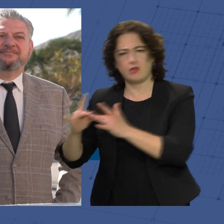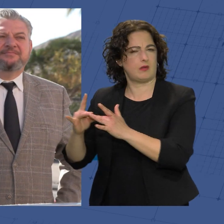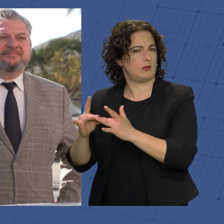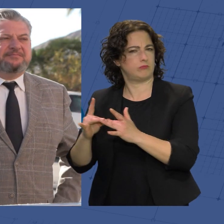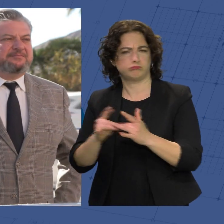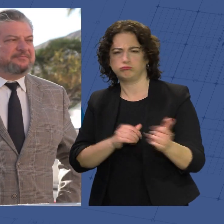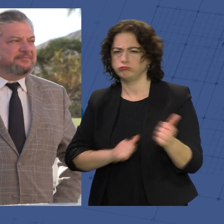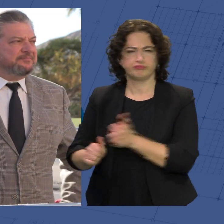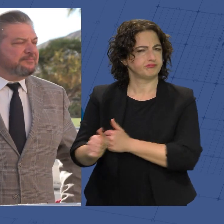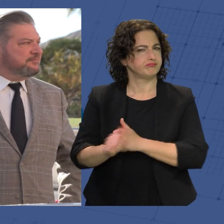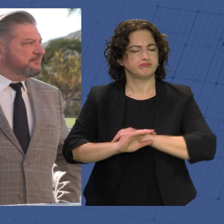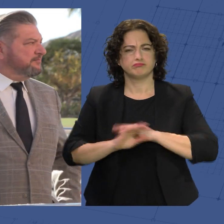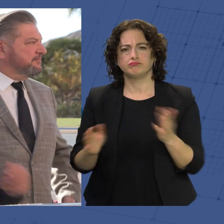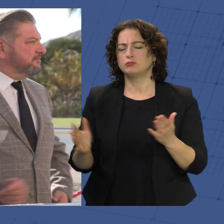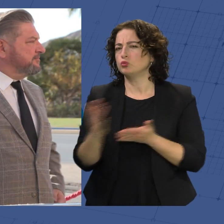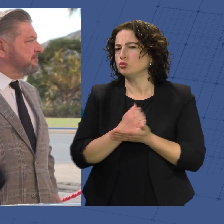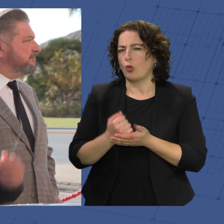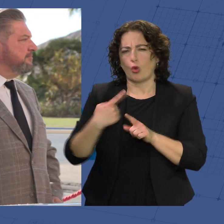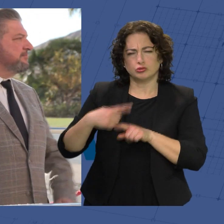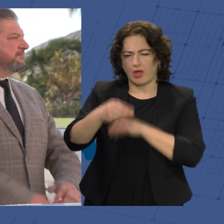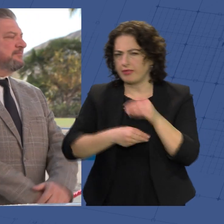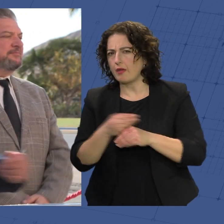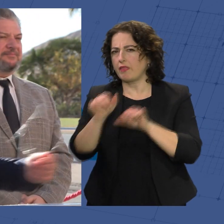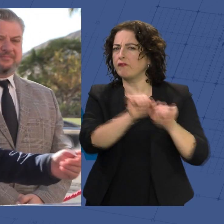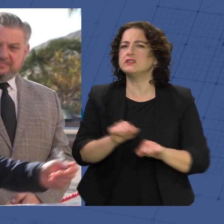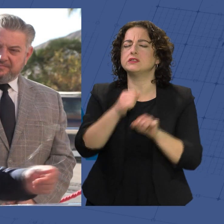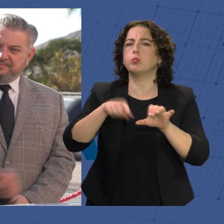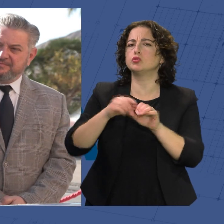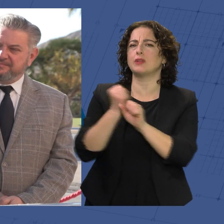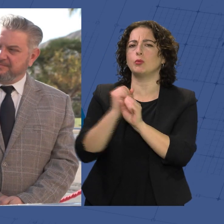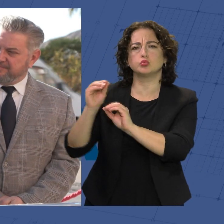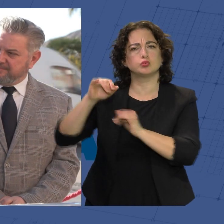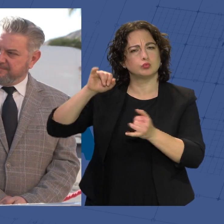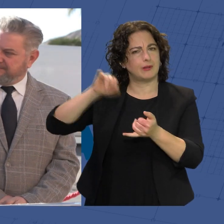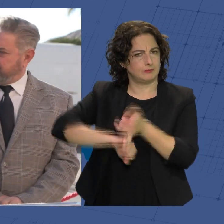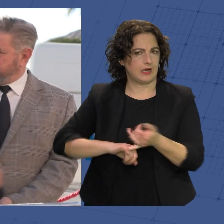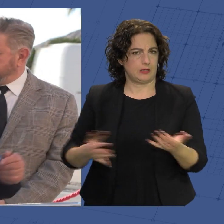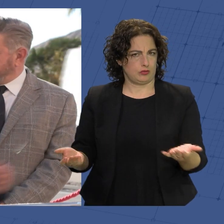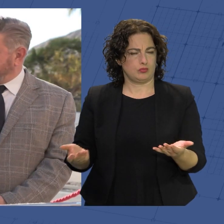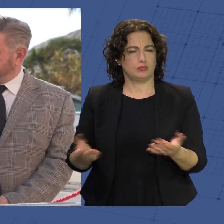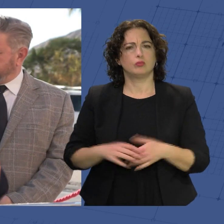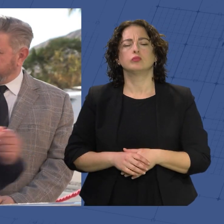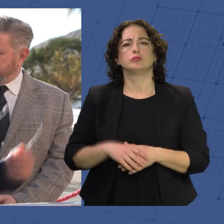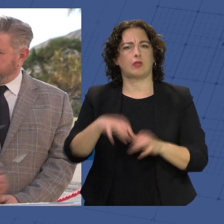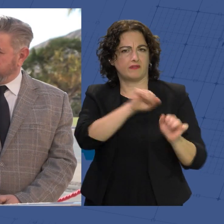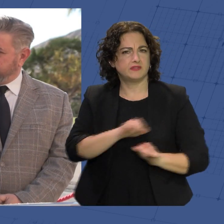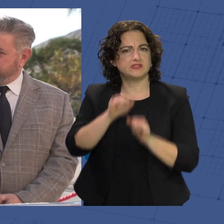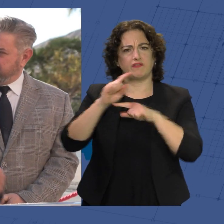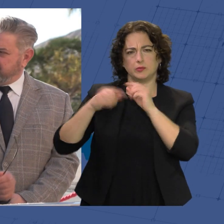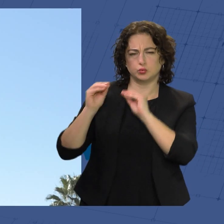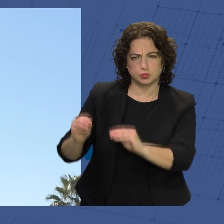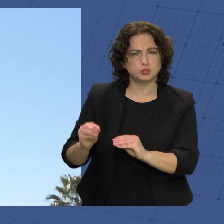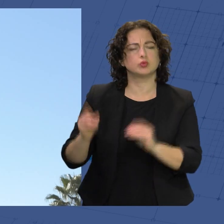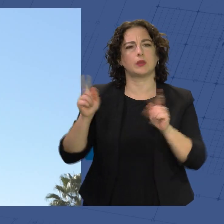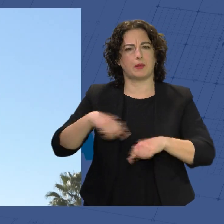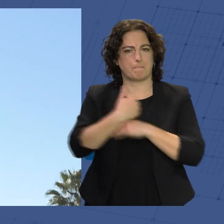que tenían que hacer defendiendo el puesto de trabajo de sus maridos, de su familia y